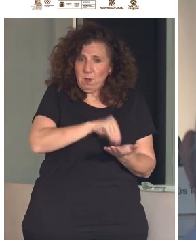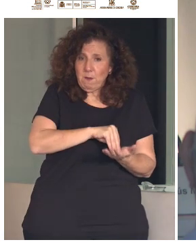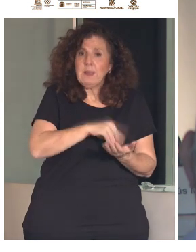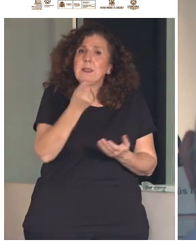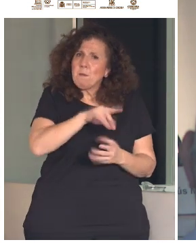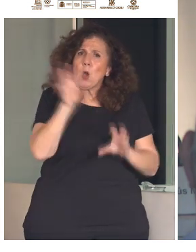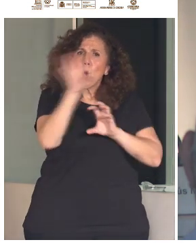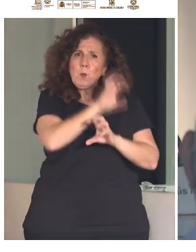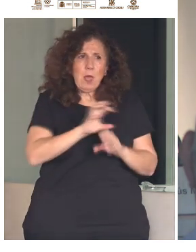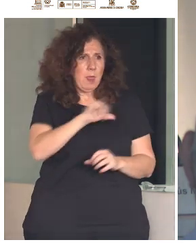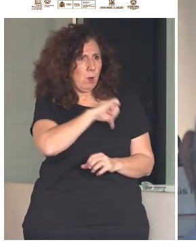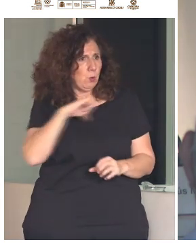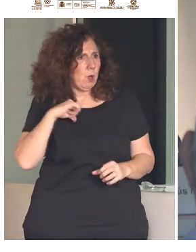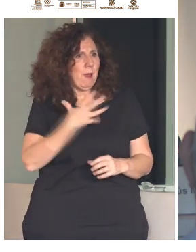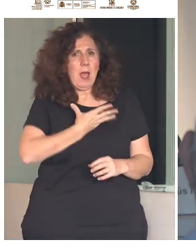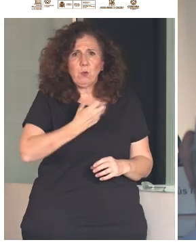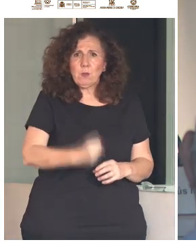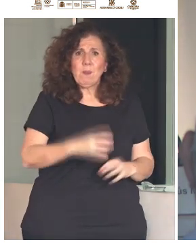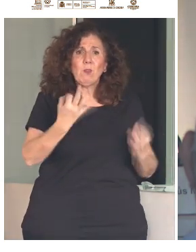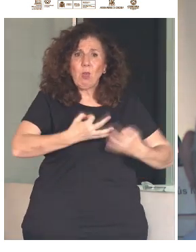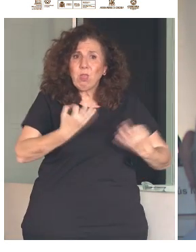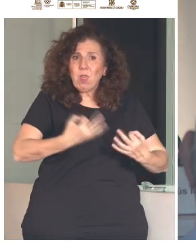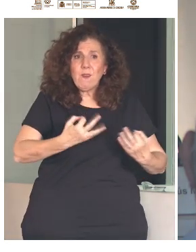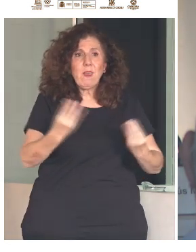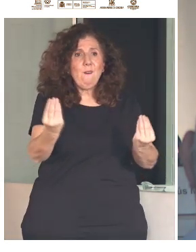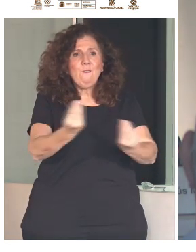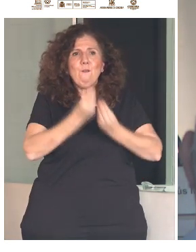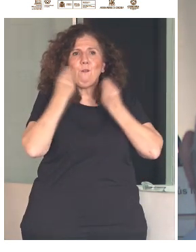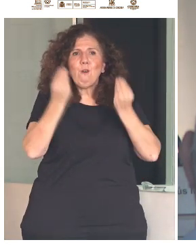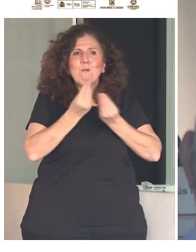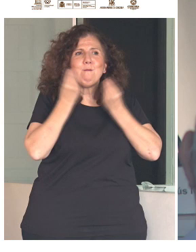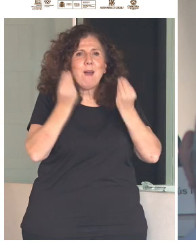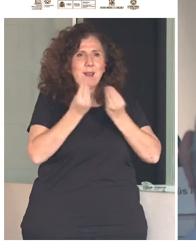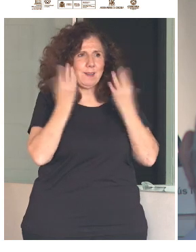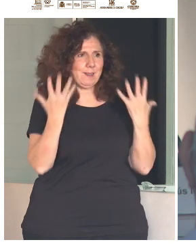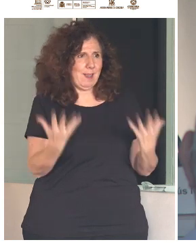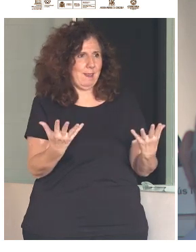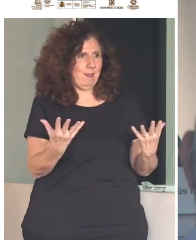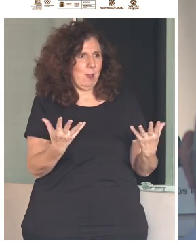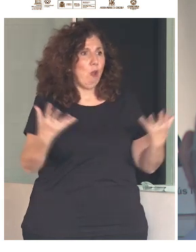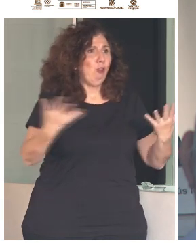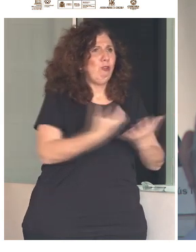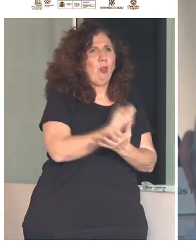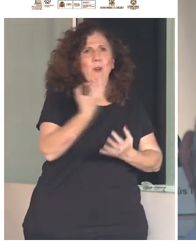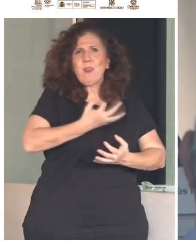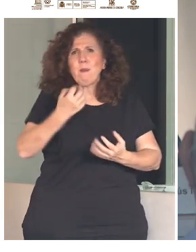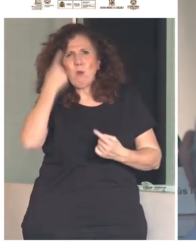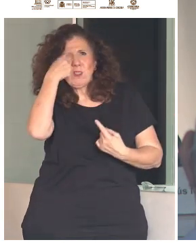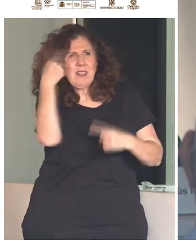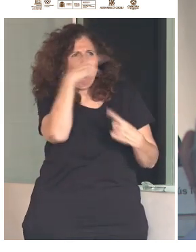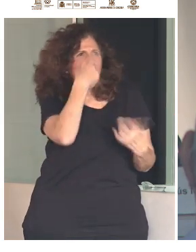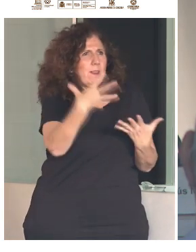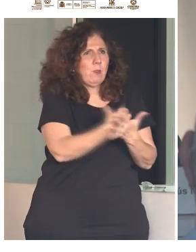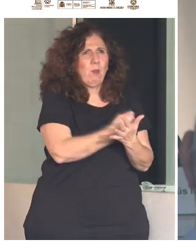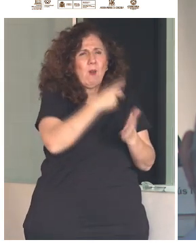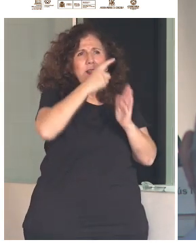autónomas, ayuntamientos, formaros, porque todo el mundo no tiene que saber de todo en materia de accesibilidad, de inclusión, de